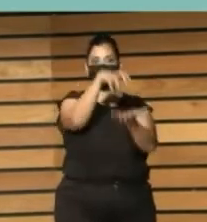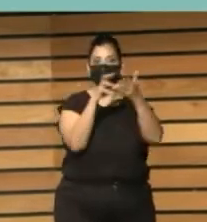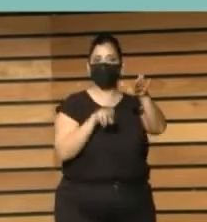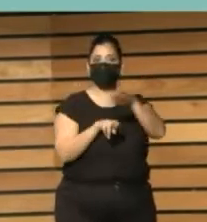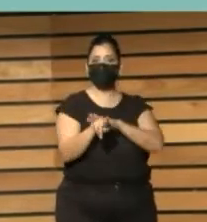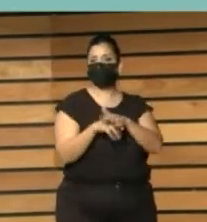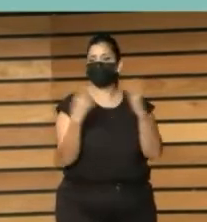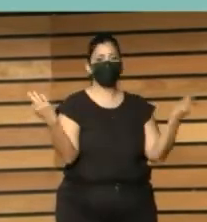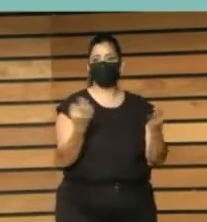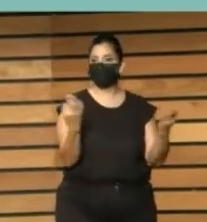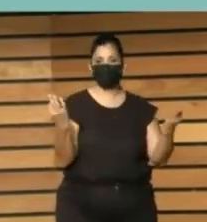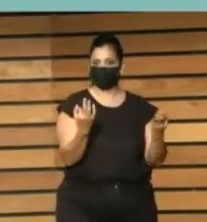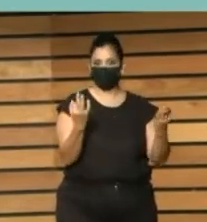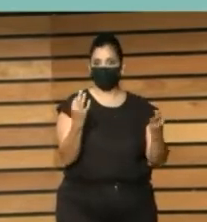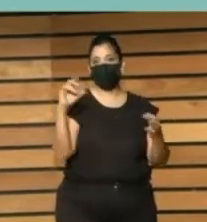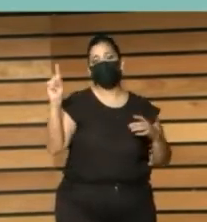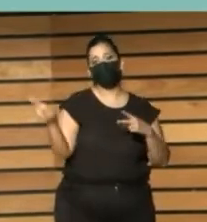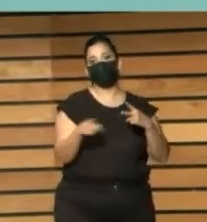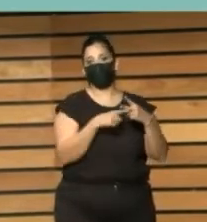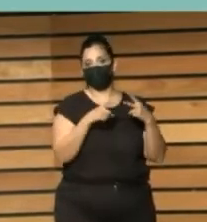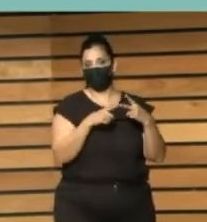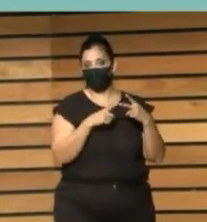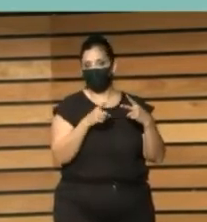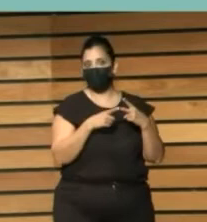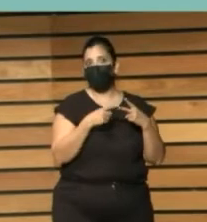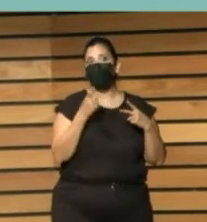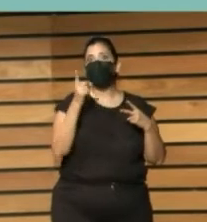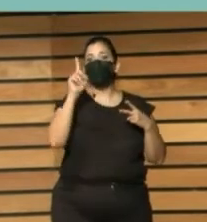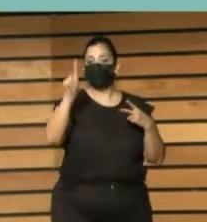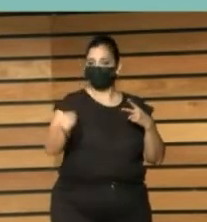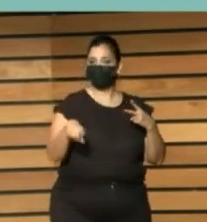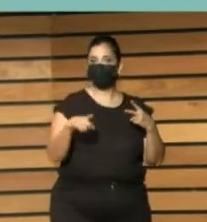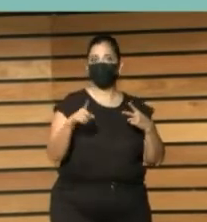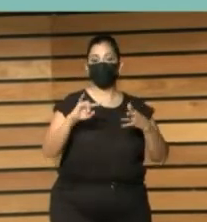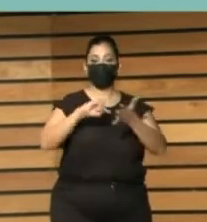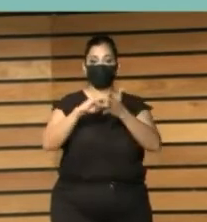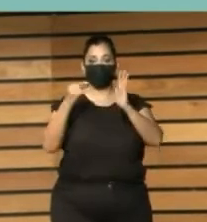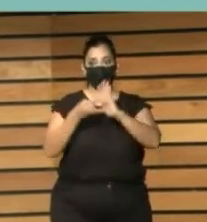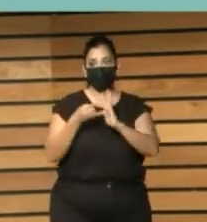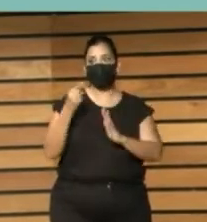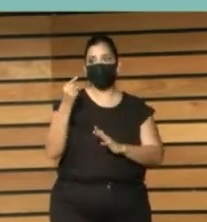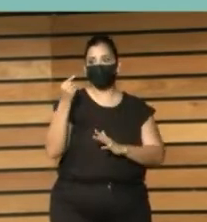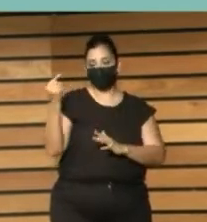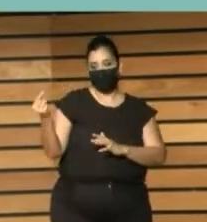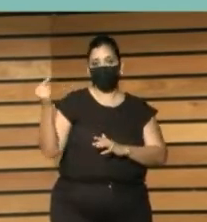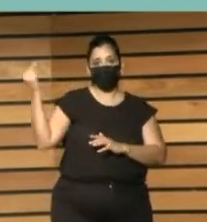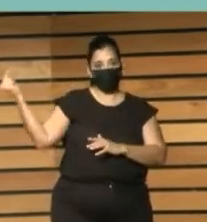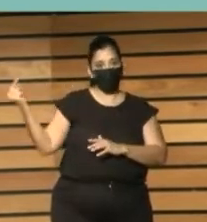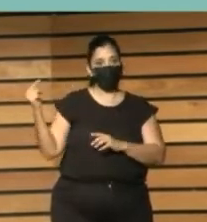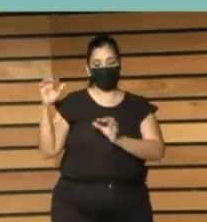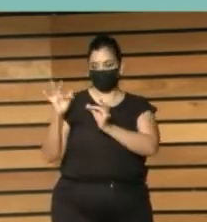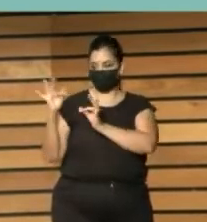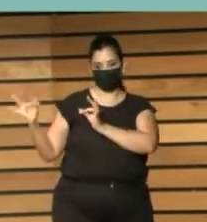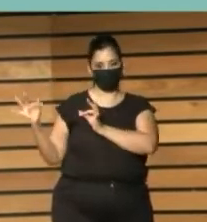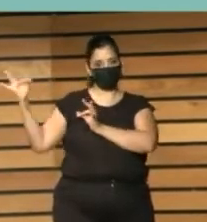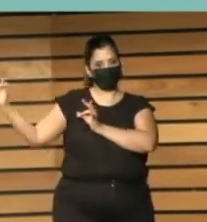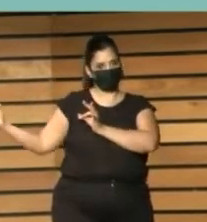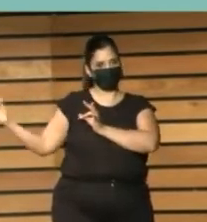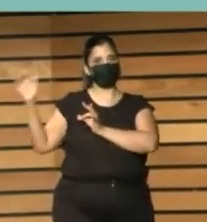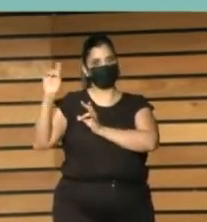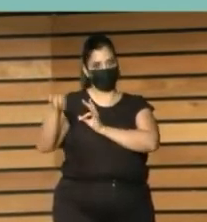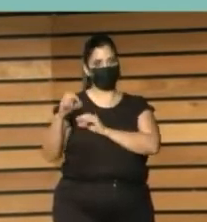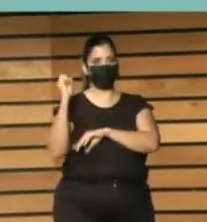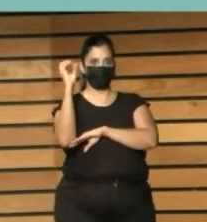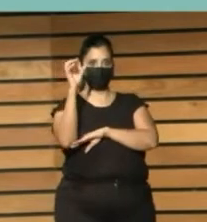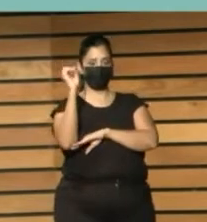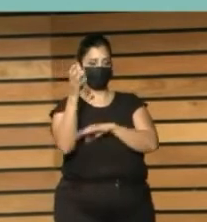después conoceremos un poco más con detalle los proyectos de Loli y de Francesco. Y después